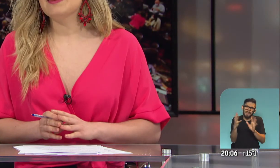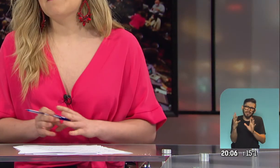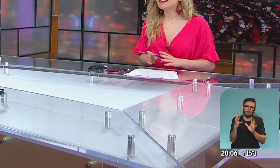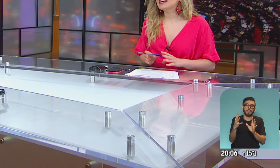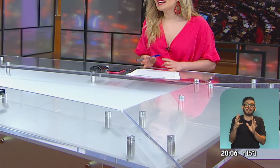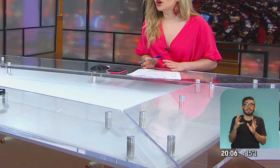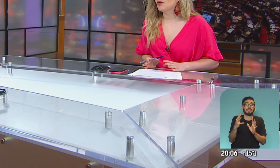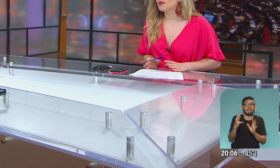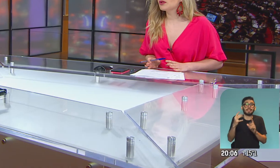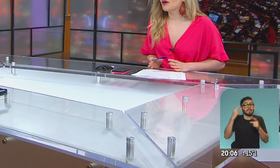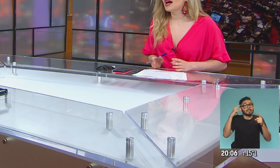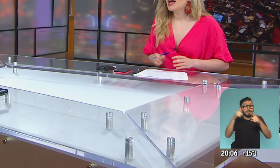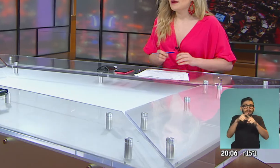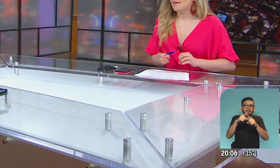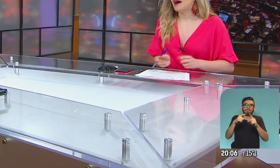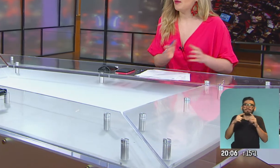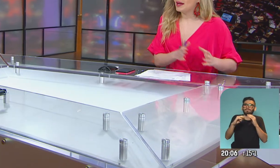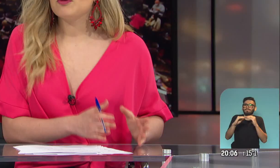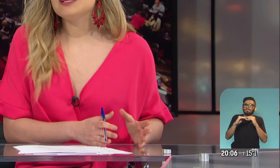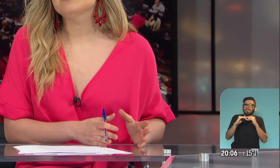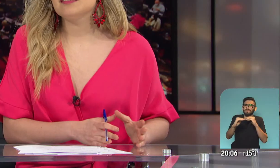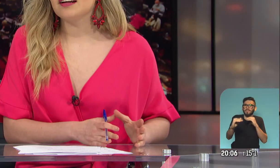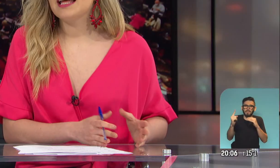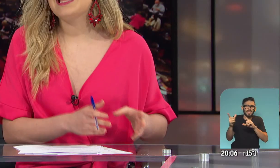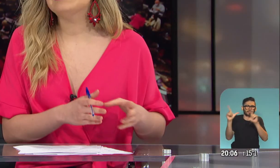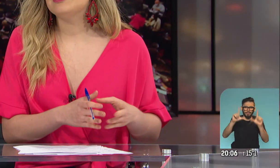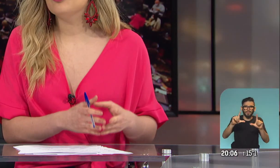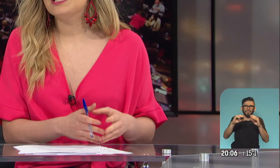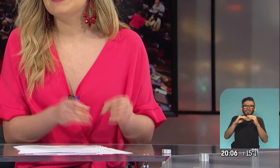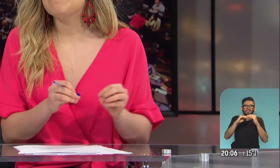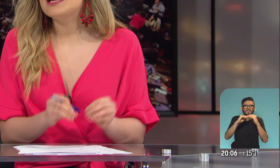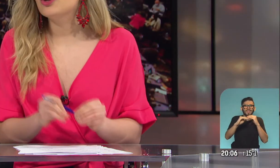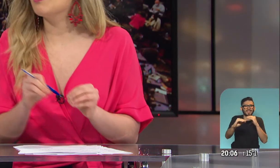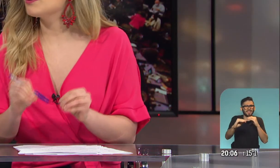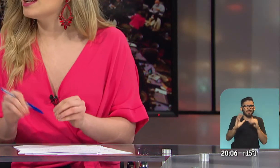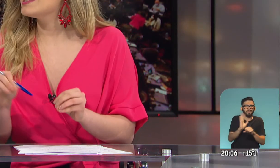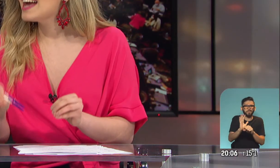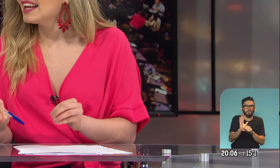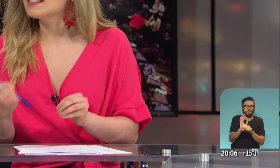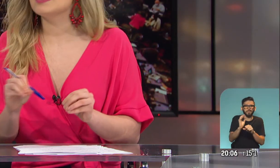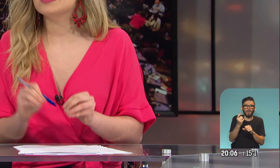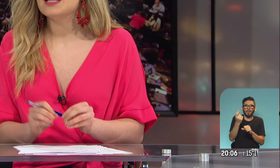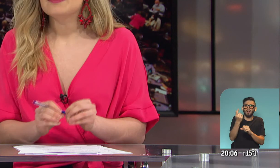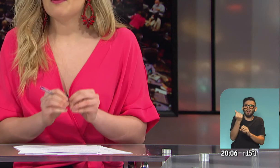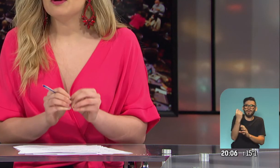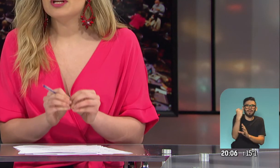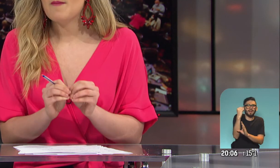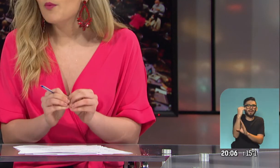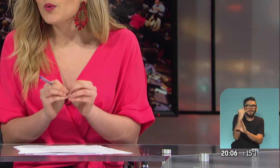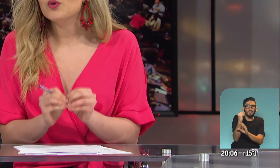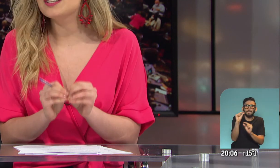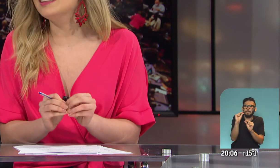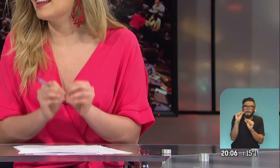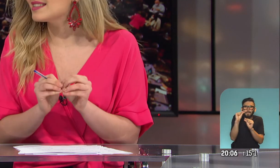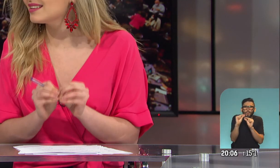La idea es mantener, como vemos ahora, como veíamos antes en realidad, esta lógica de micro devaluaciones diarias. Es decir, devaluaciones